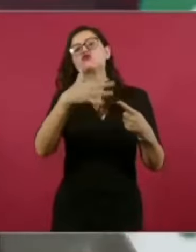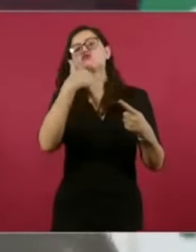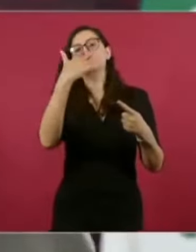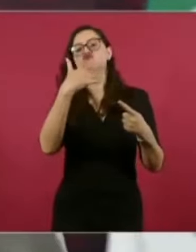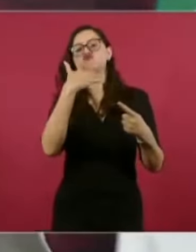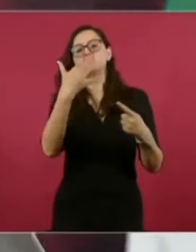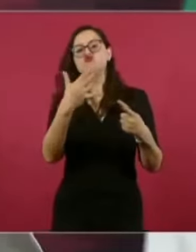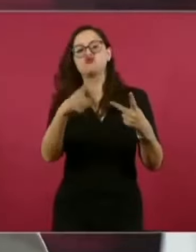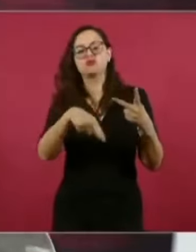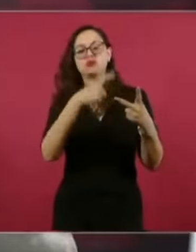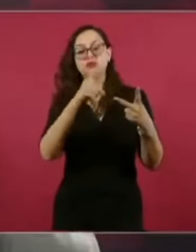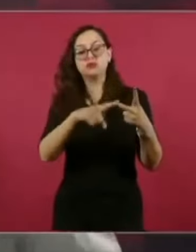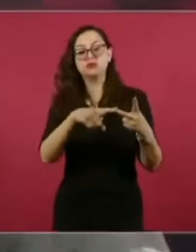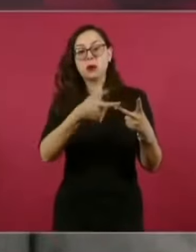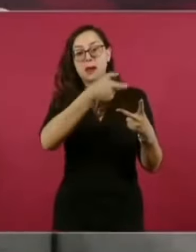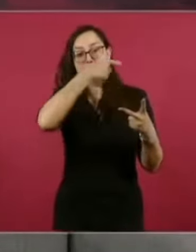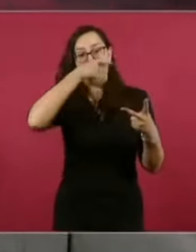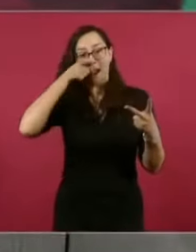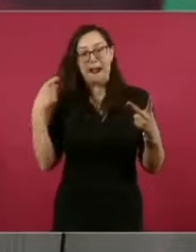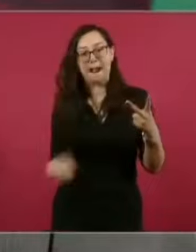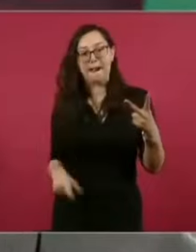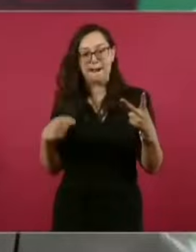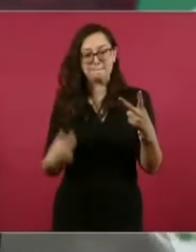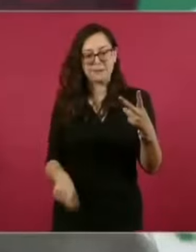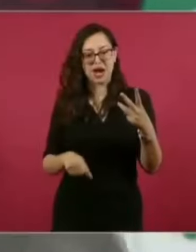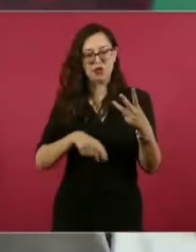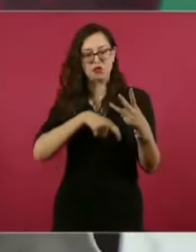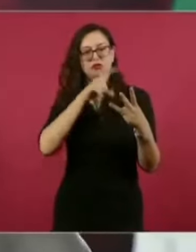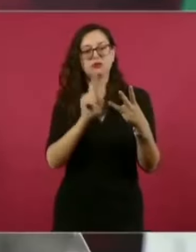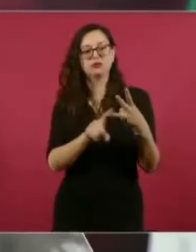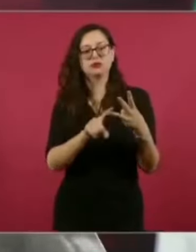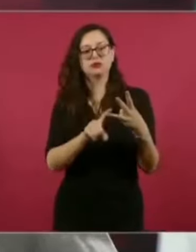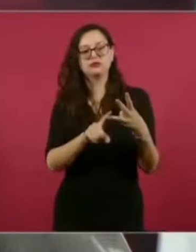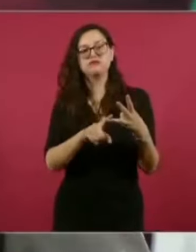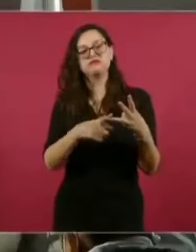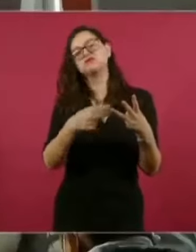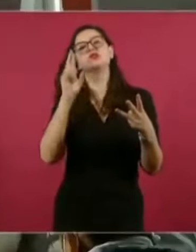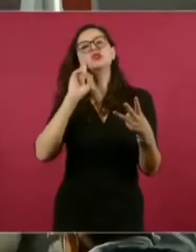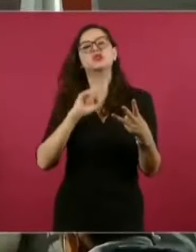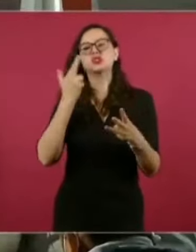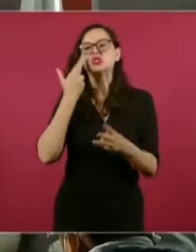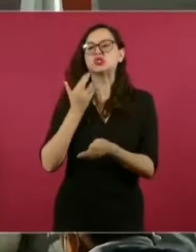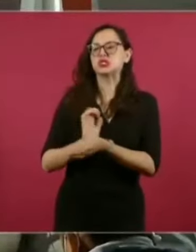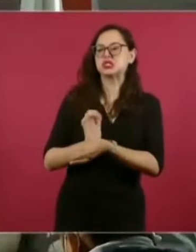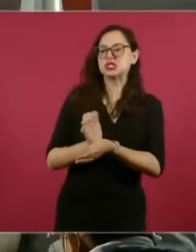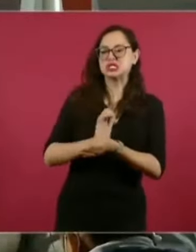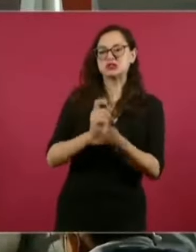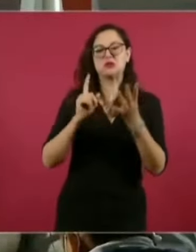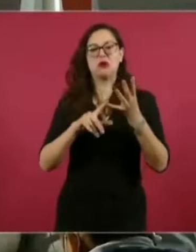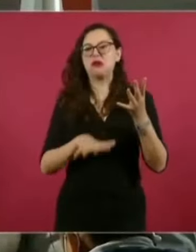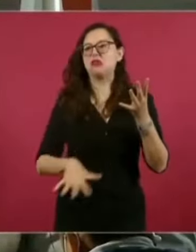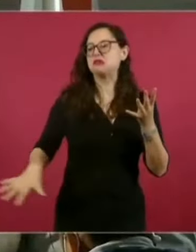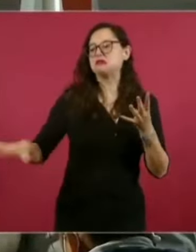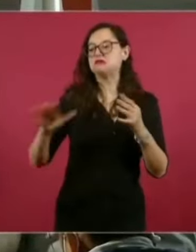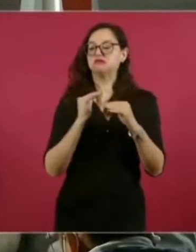la avaricia, el racismo y la discriminación,